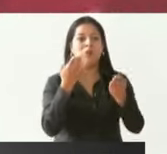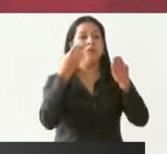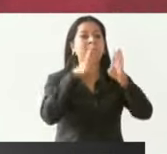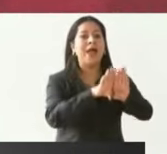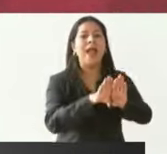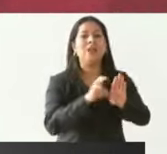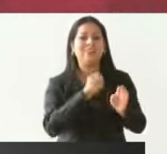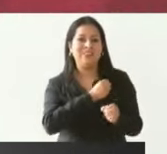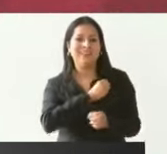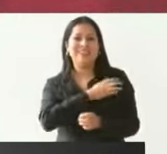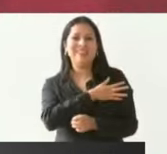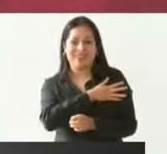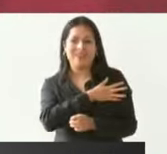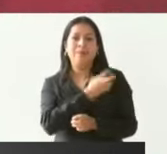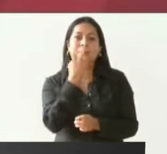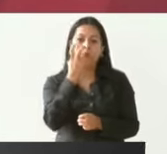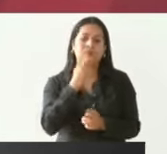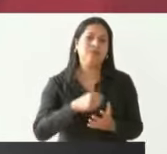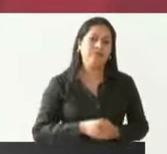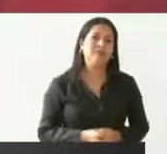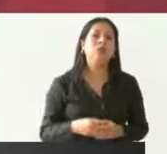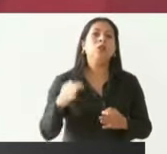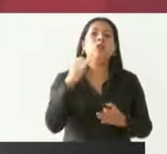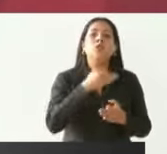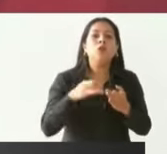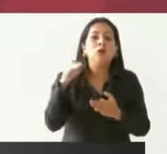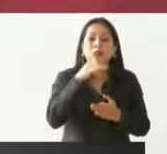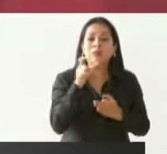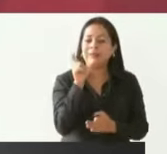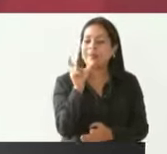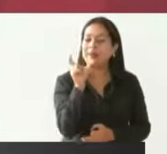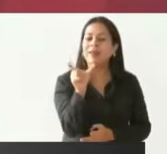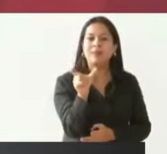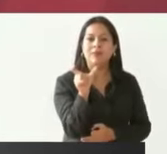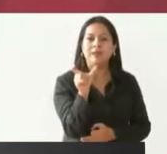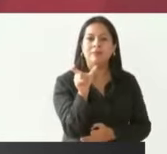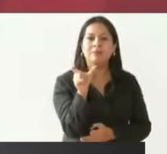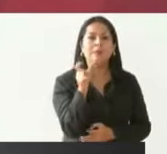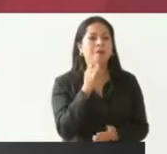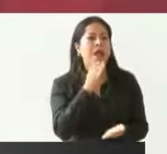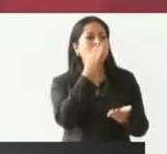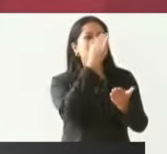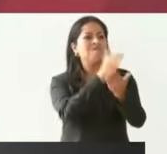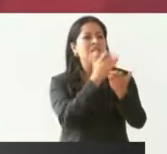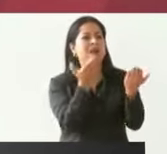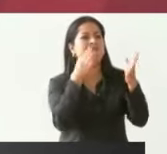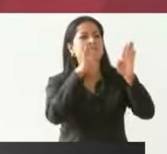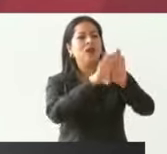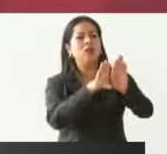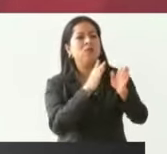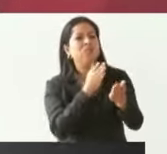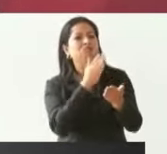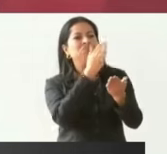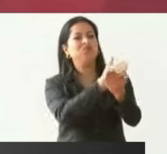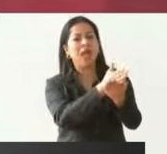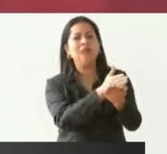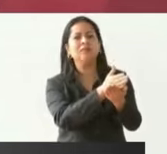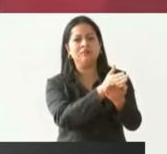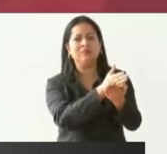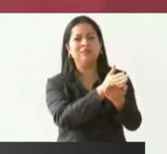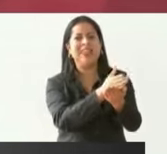del Banco del Bienestar, todos con su tarjeta van a la sucursal del Banco y ahí